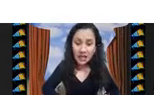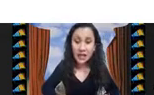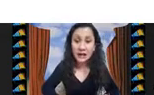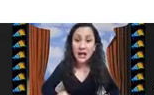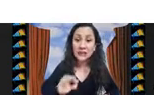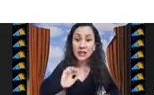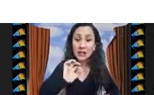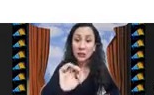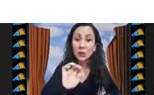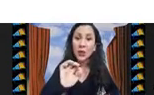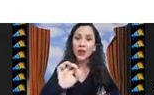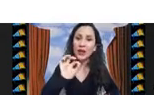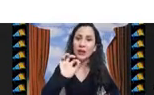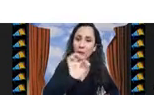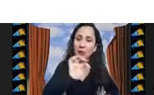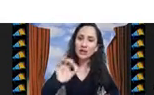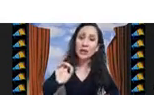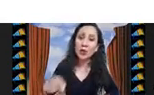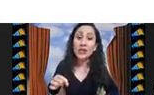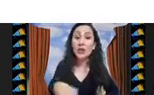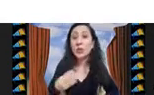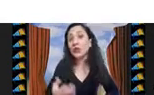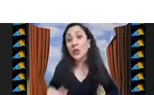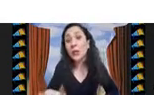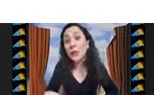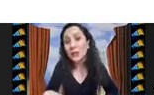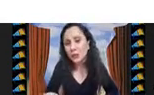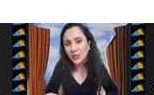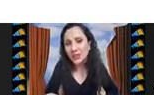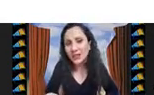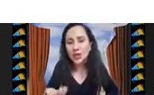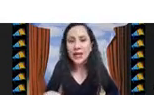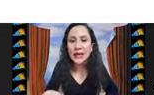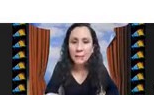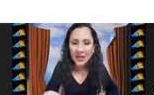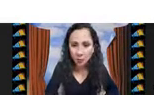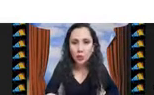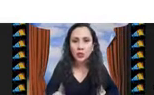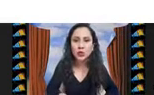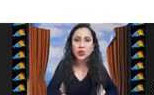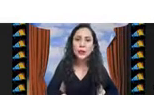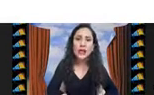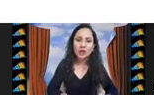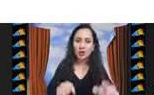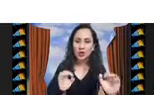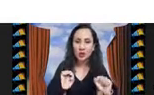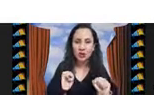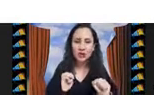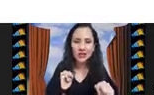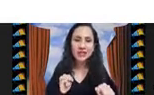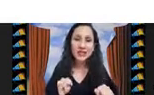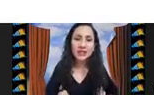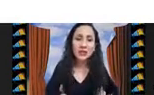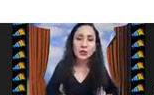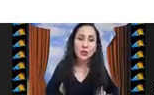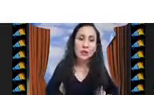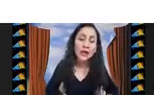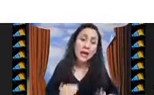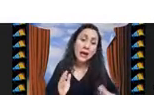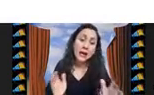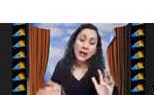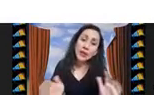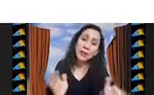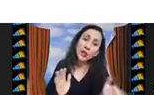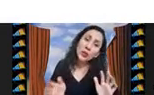este tipo de problemas de agrupación pues son problemas de optimización NP duros de esos que son difíciles de